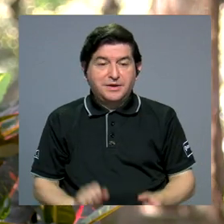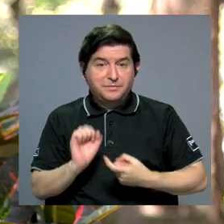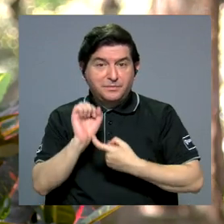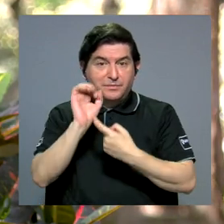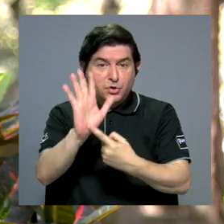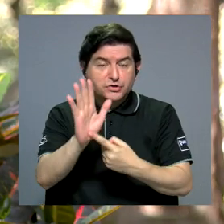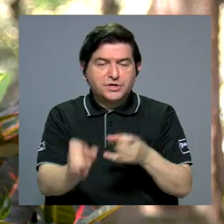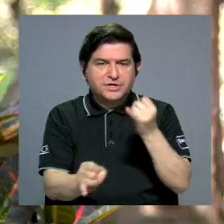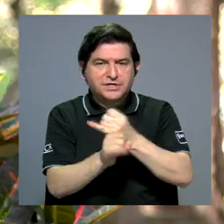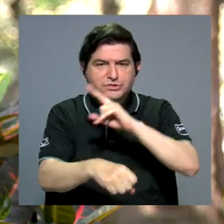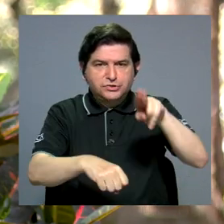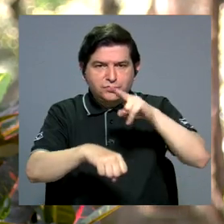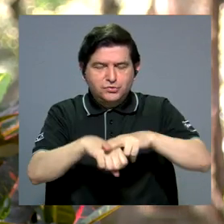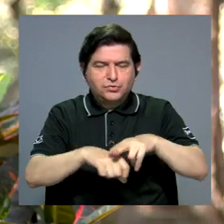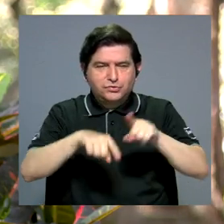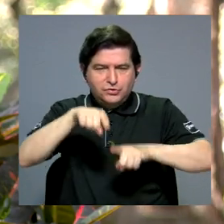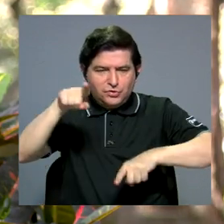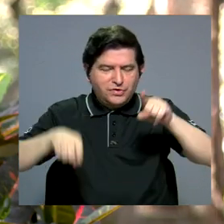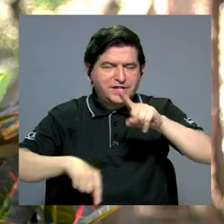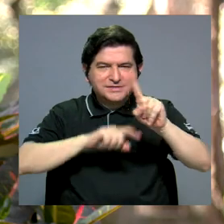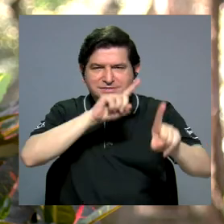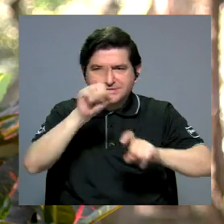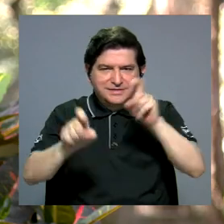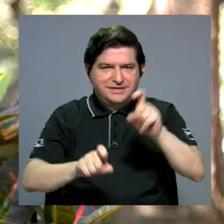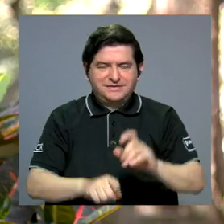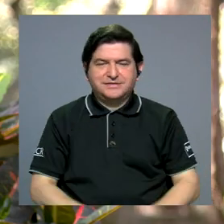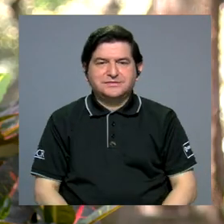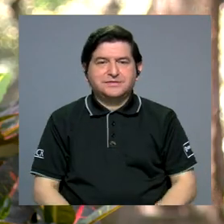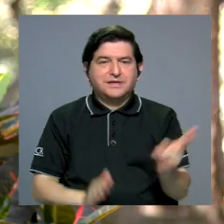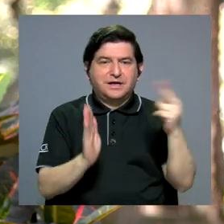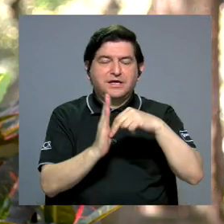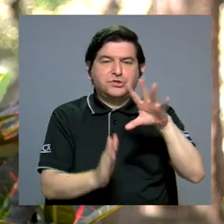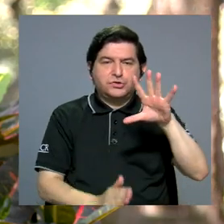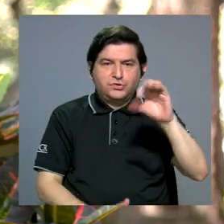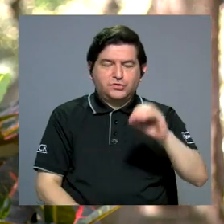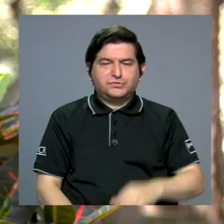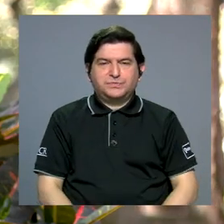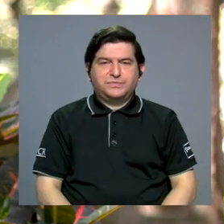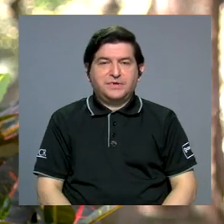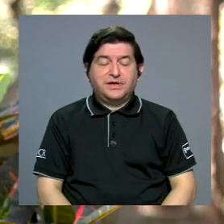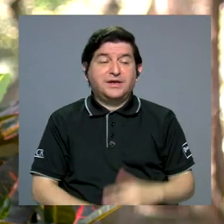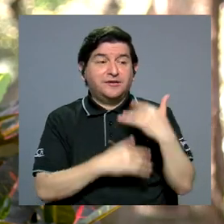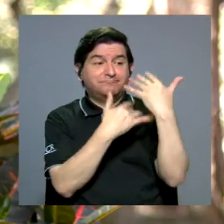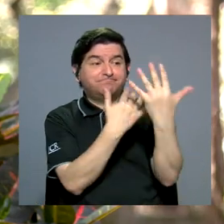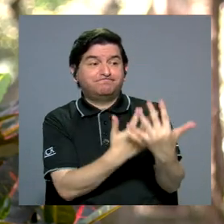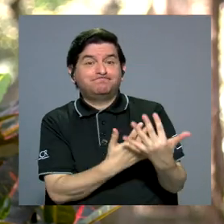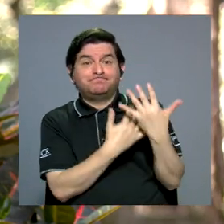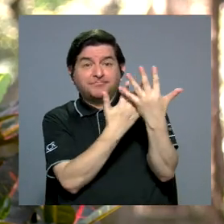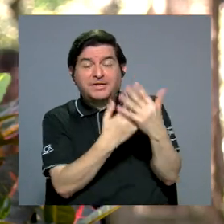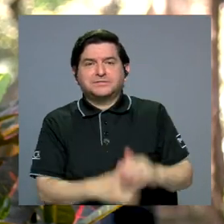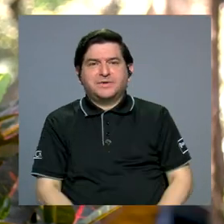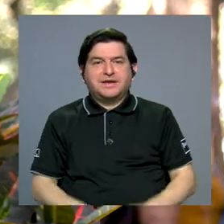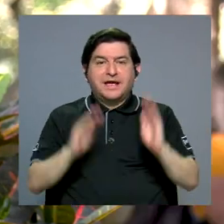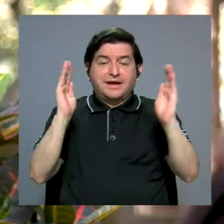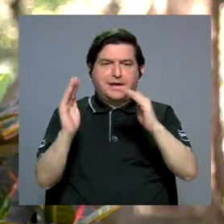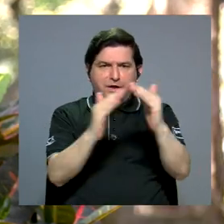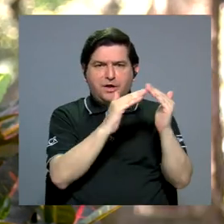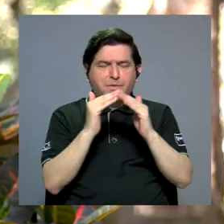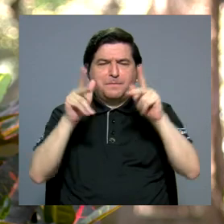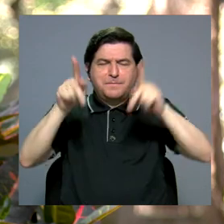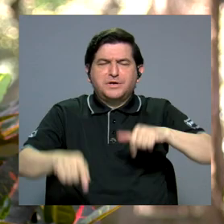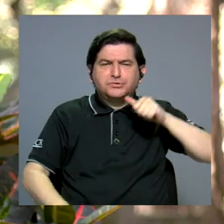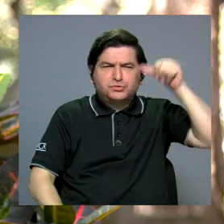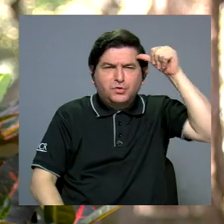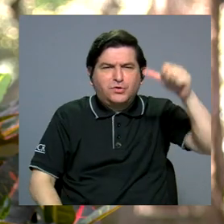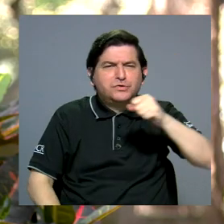con proyecciones del Instituto Nacional de Estadística y Censos, INEC, para el 2050 estamos esperando una gran población